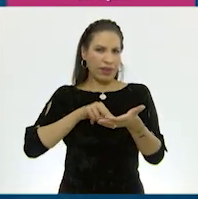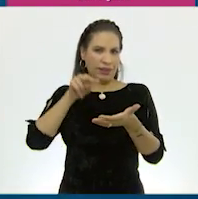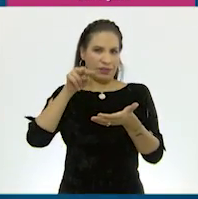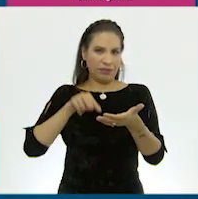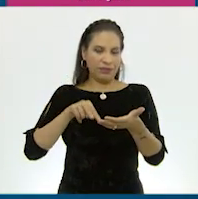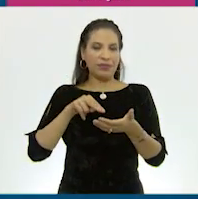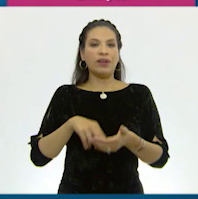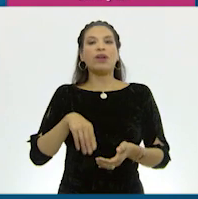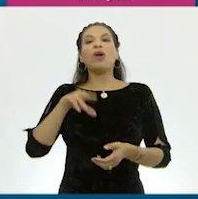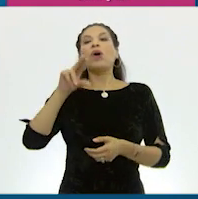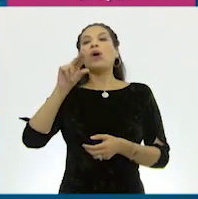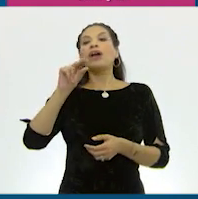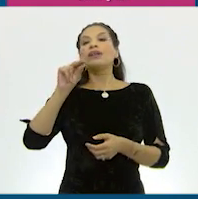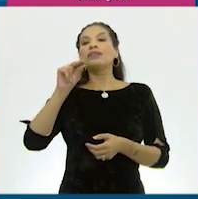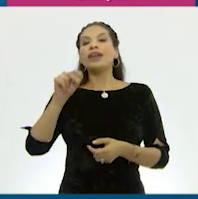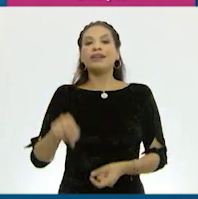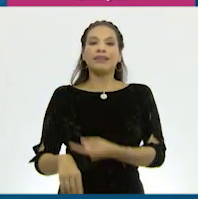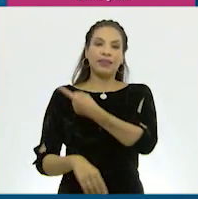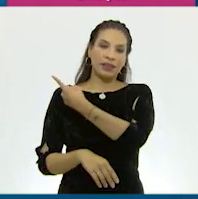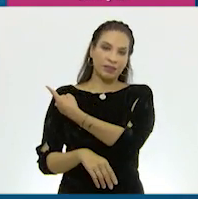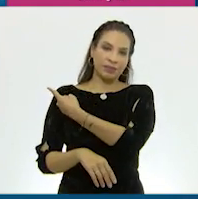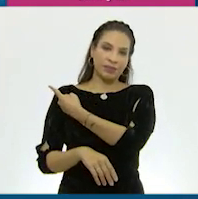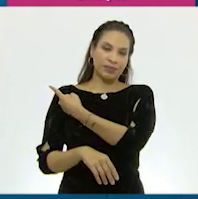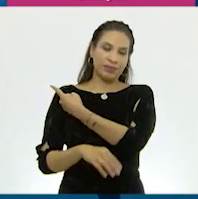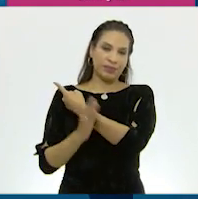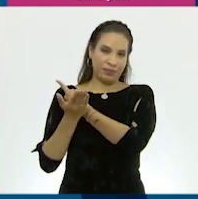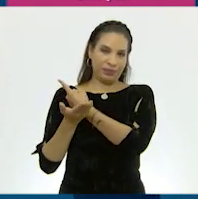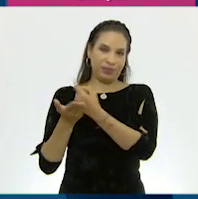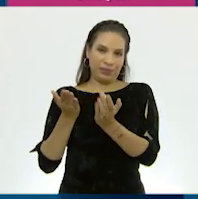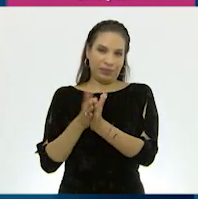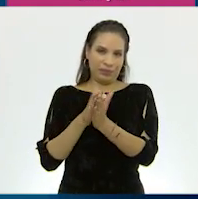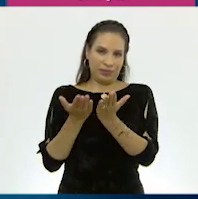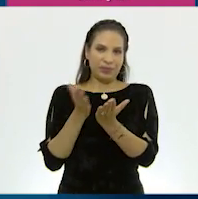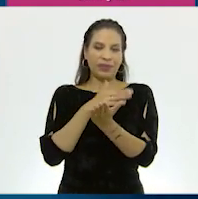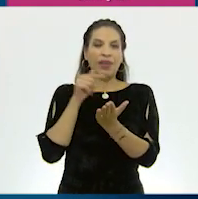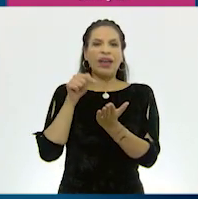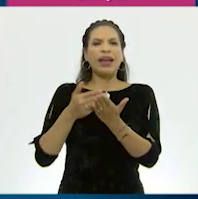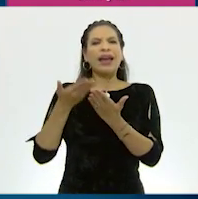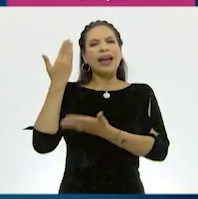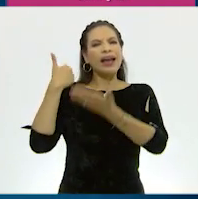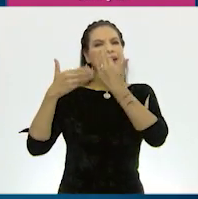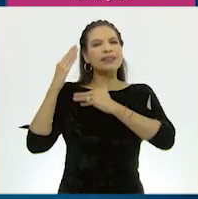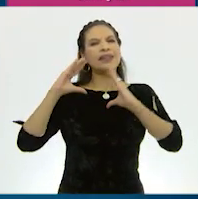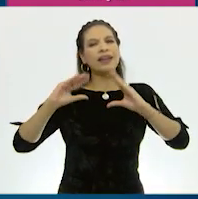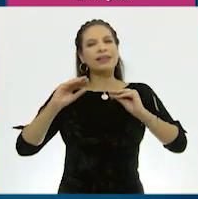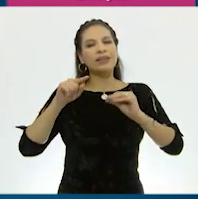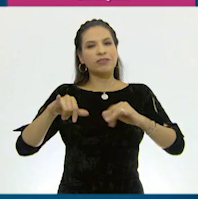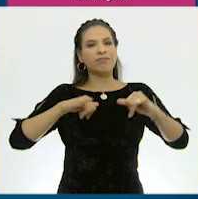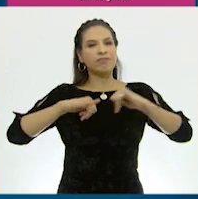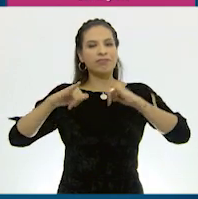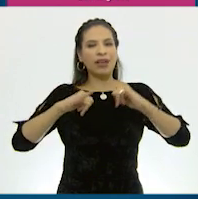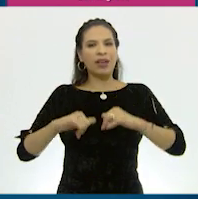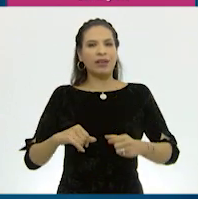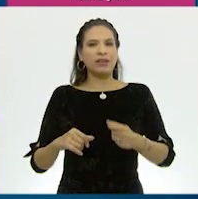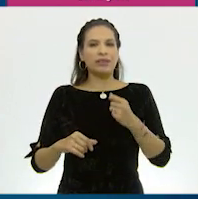Página 80, ¿verdad, profesor? Así página 80. Como vimos en clases pasadas, algunos mapas muestran una escala de